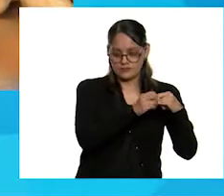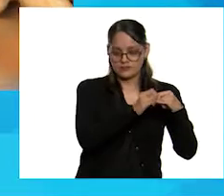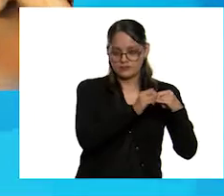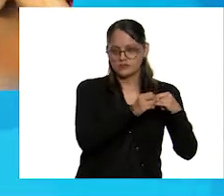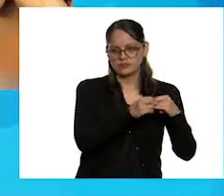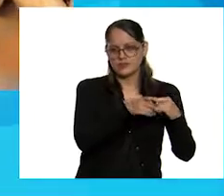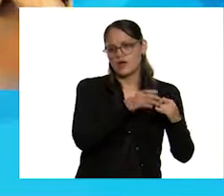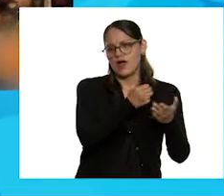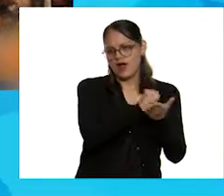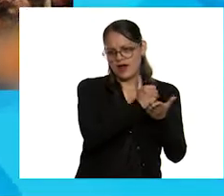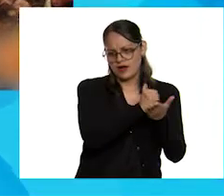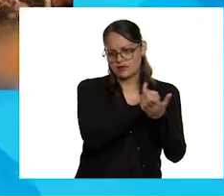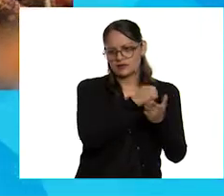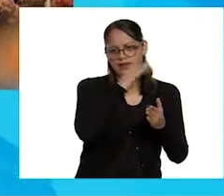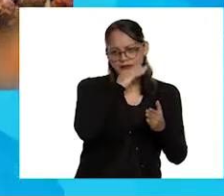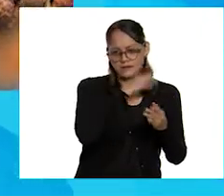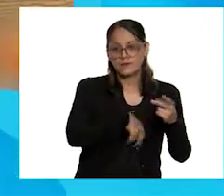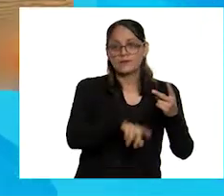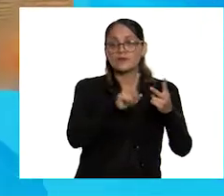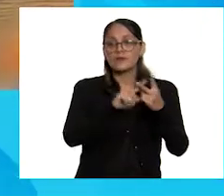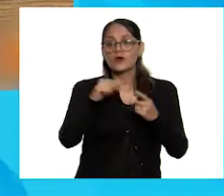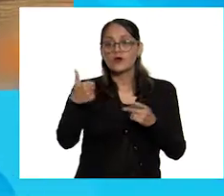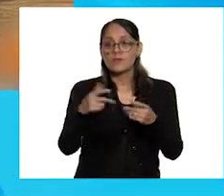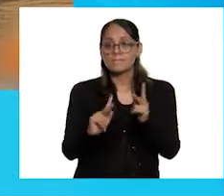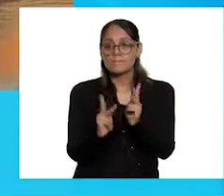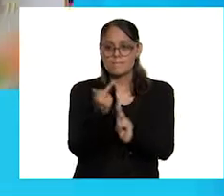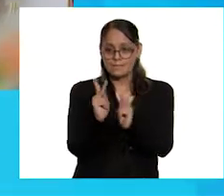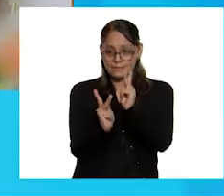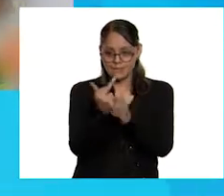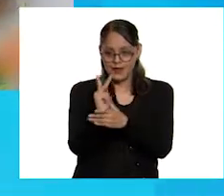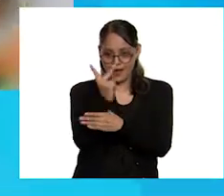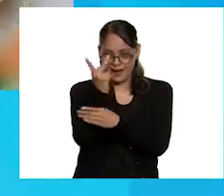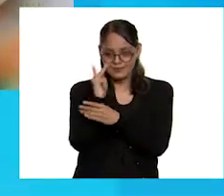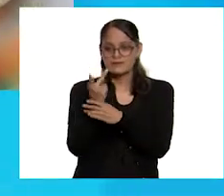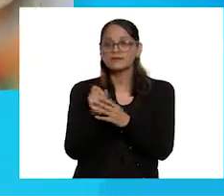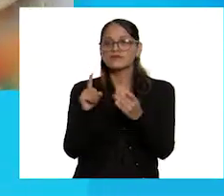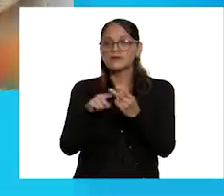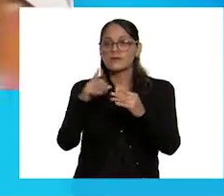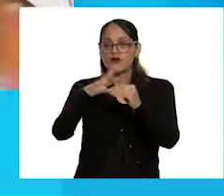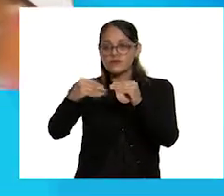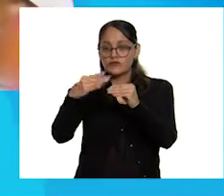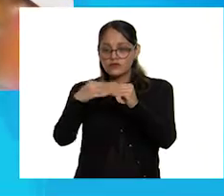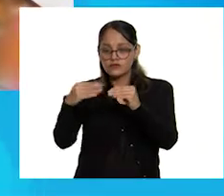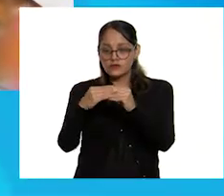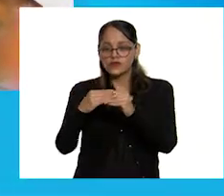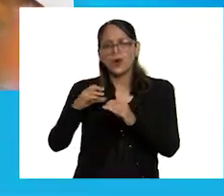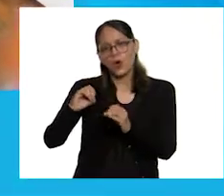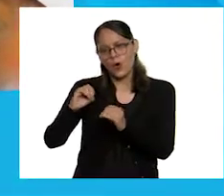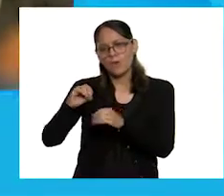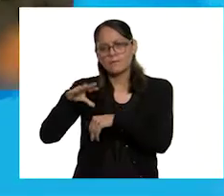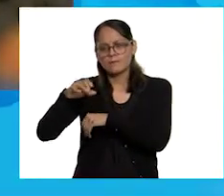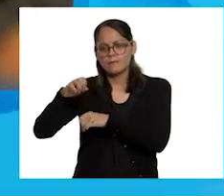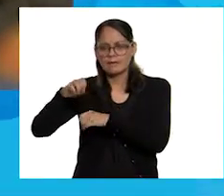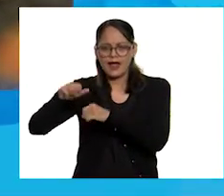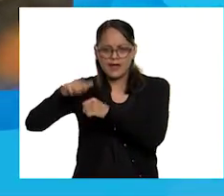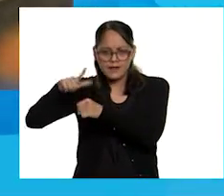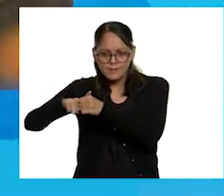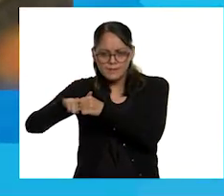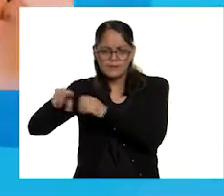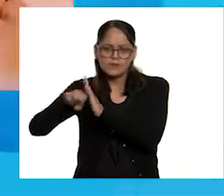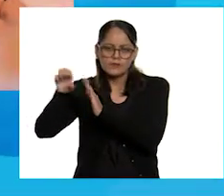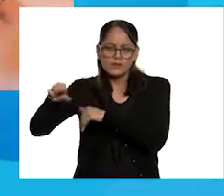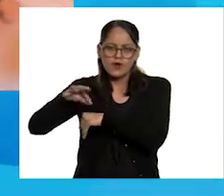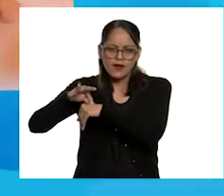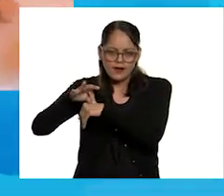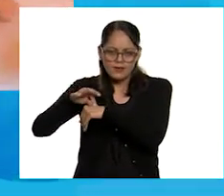o trigo. Vegetales, frutas, alimentos de origen animal, como la carne o el huevo.